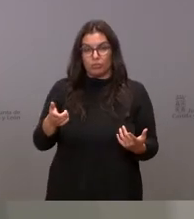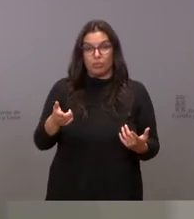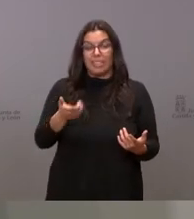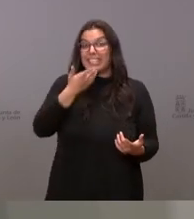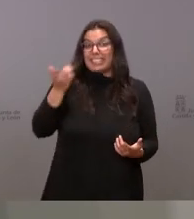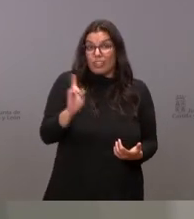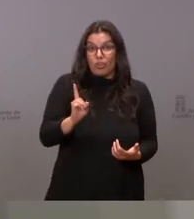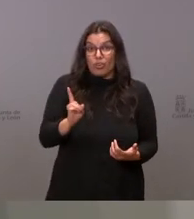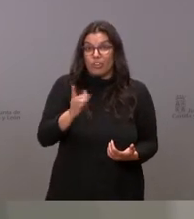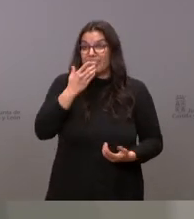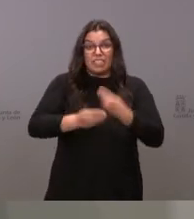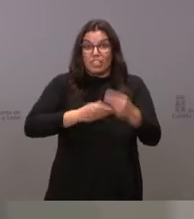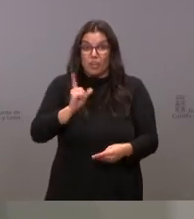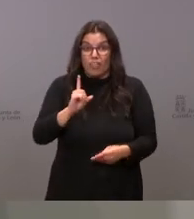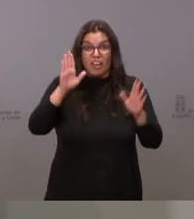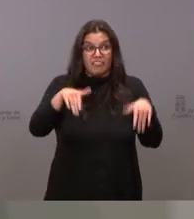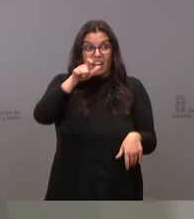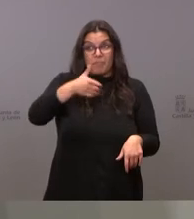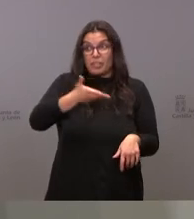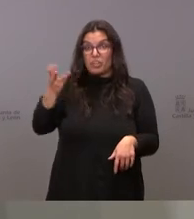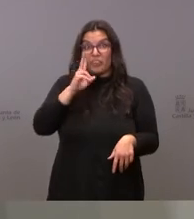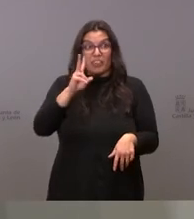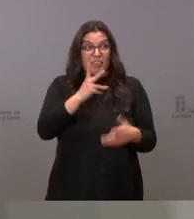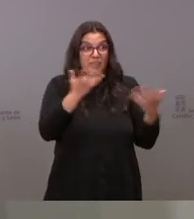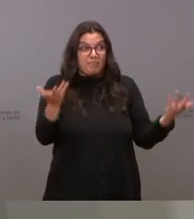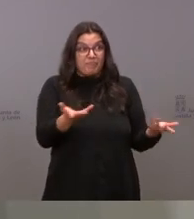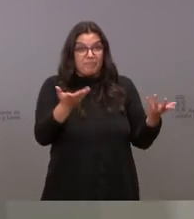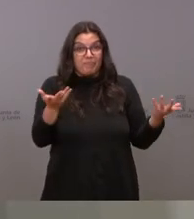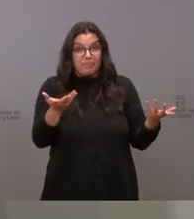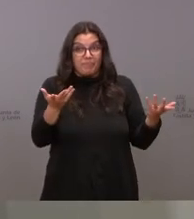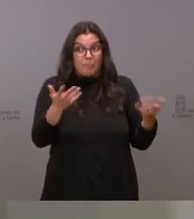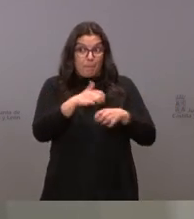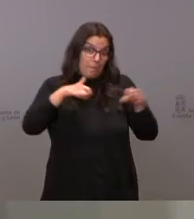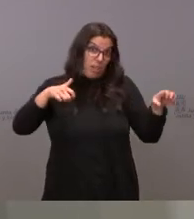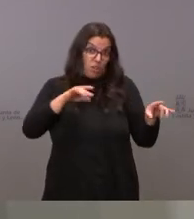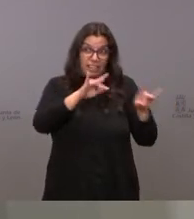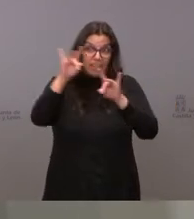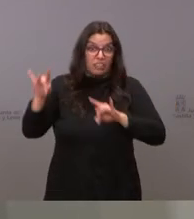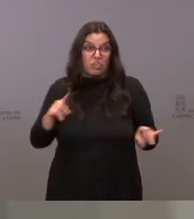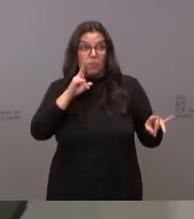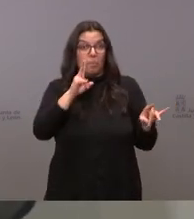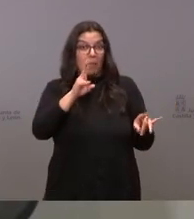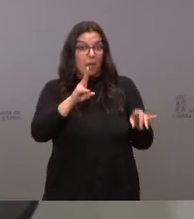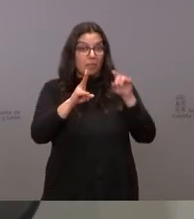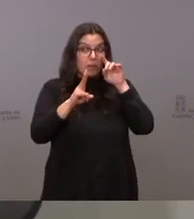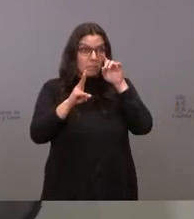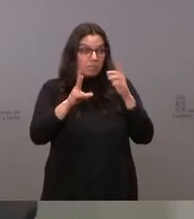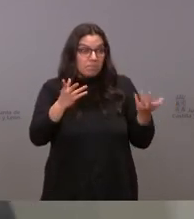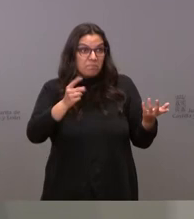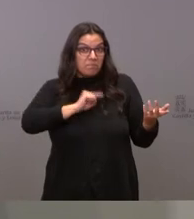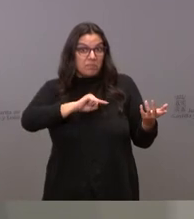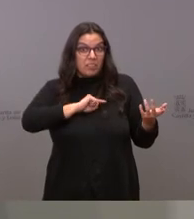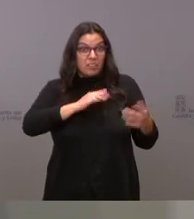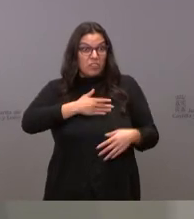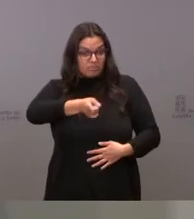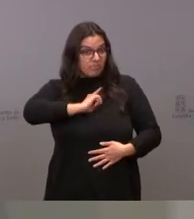si no, los ciudadanos de la inmensa mayoría del territorio lo que sienten es que no